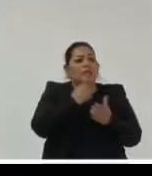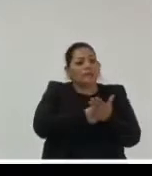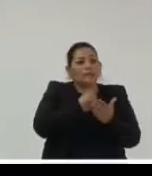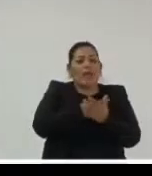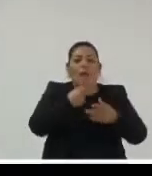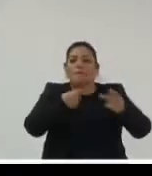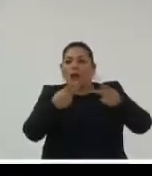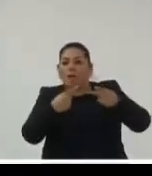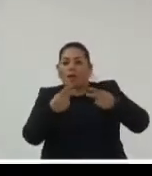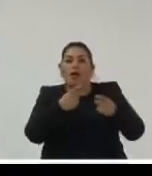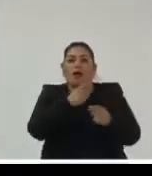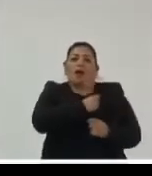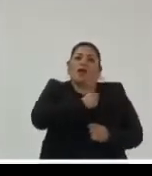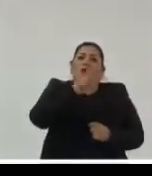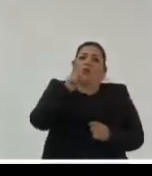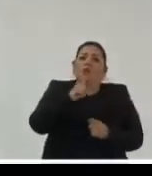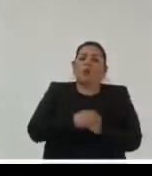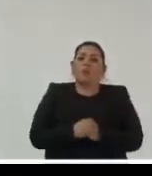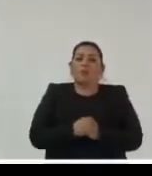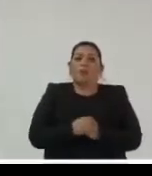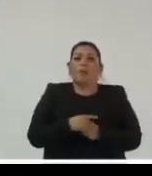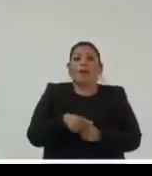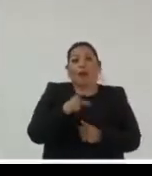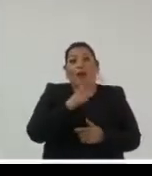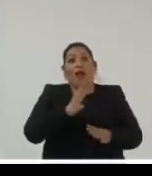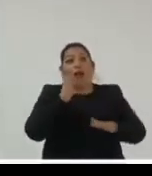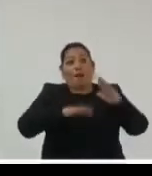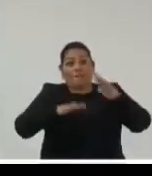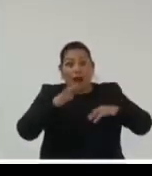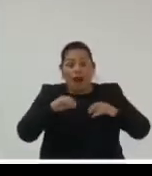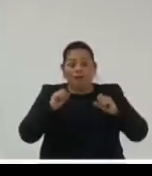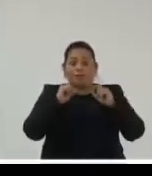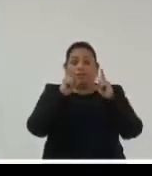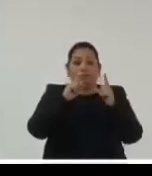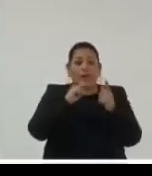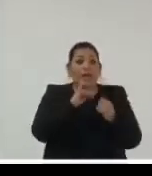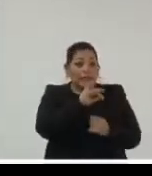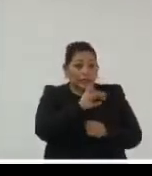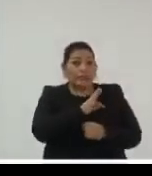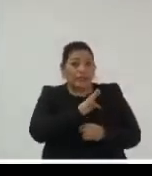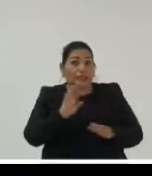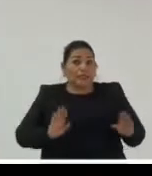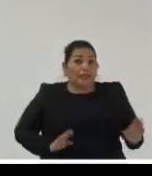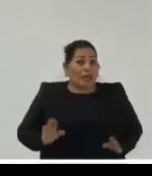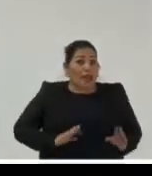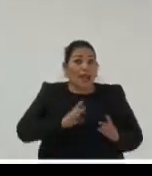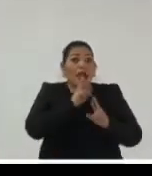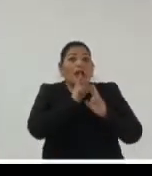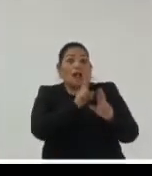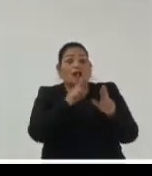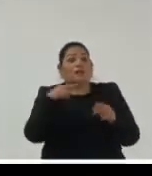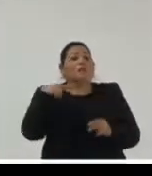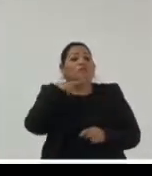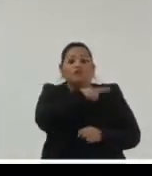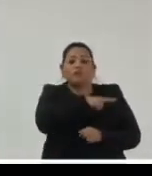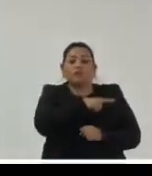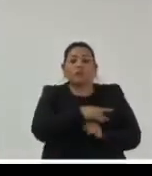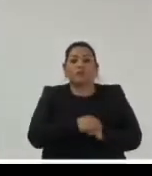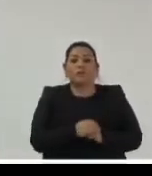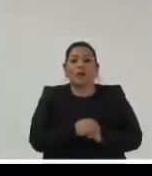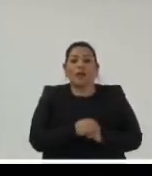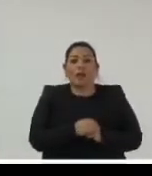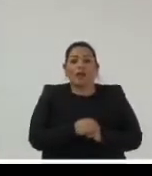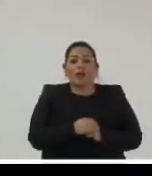preparados pero lo perfecto es enemigo lo bueno y a veces tenemos que reaccionar a veces tenemos que actuar a veces tenemos que resolver ya y resolver